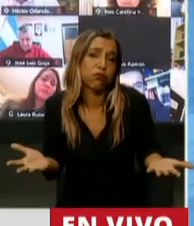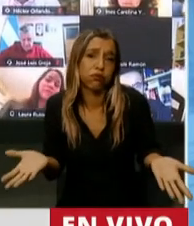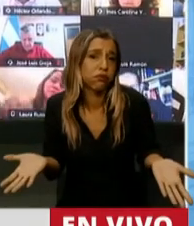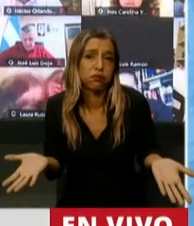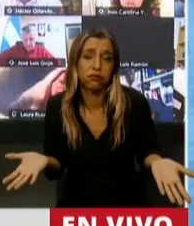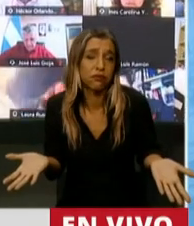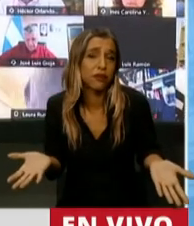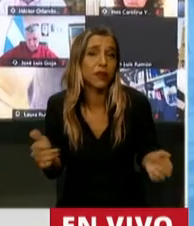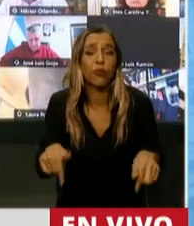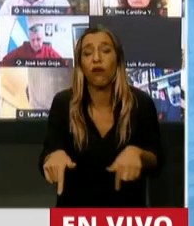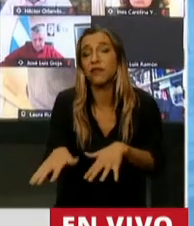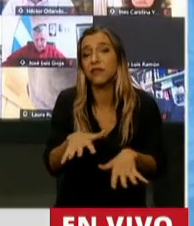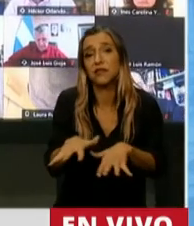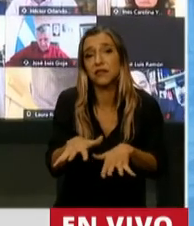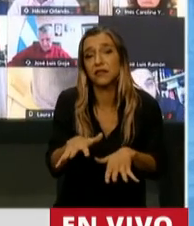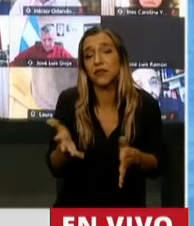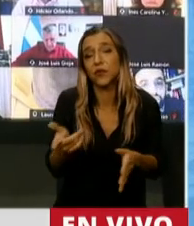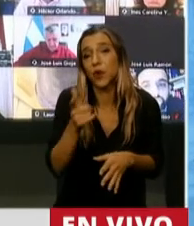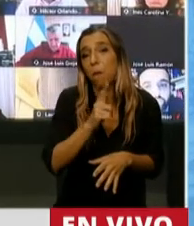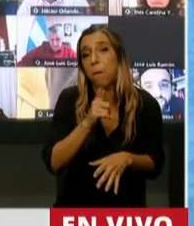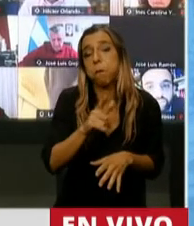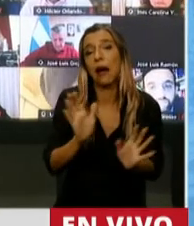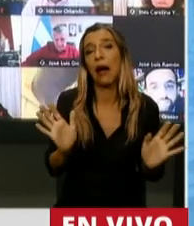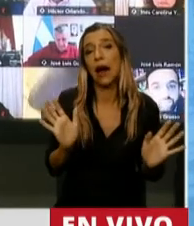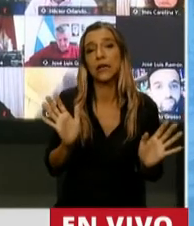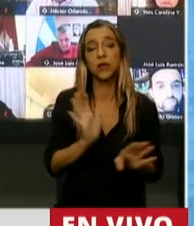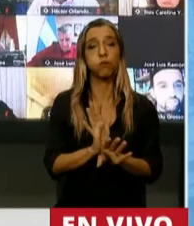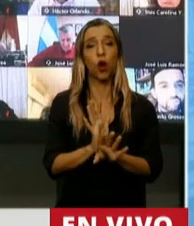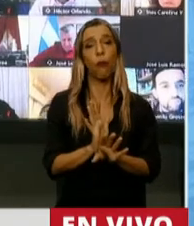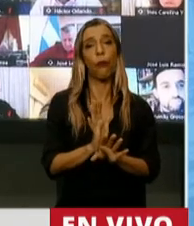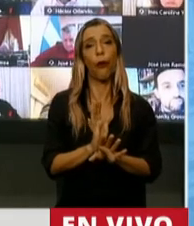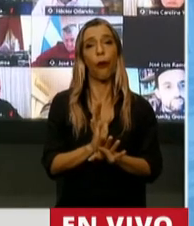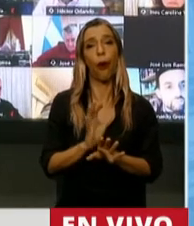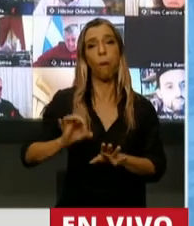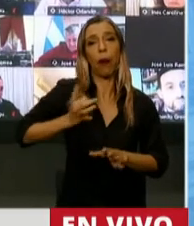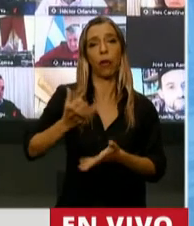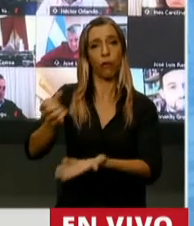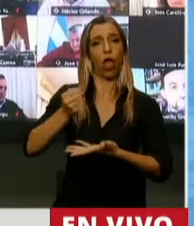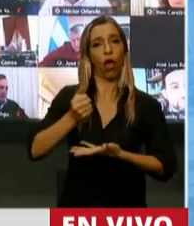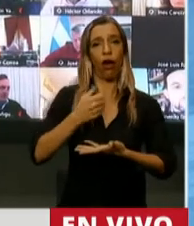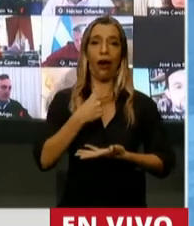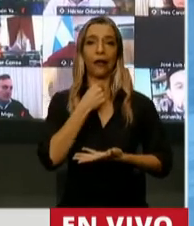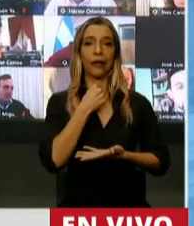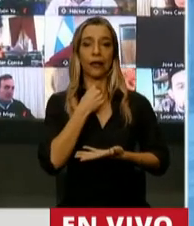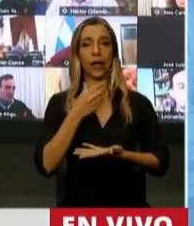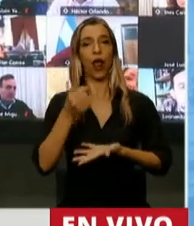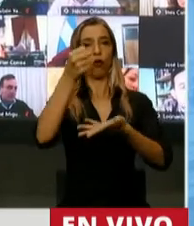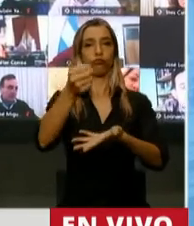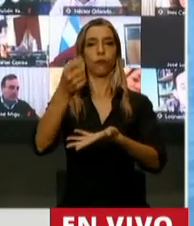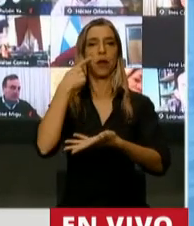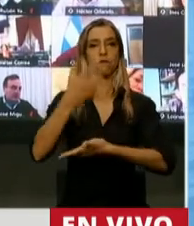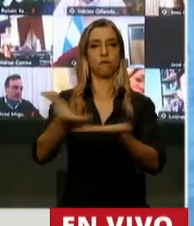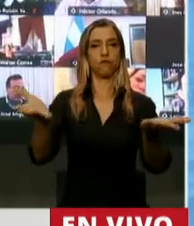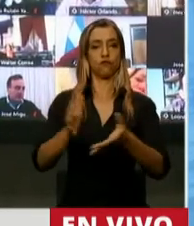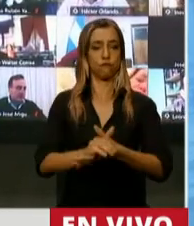en el medio de esto, que pareciese que hubo un trofeo, que lo llevamos y lo traemos y que queremos ponerlo en la mejor vitrina para